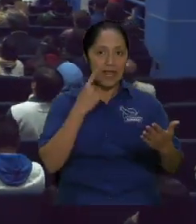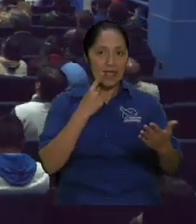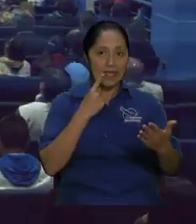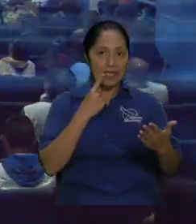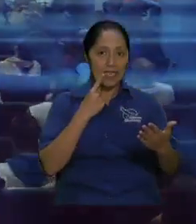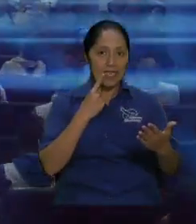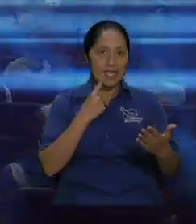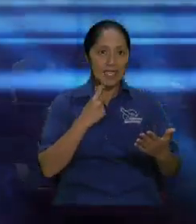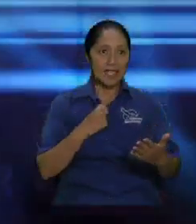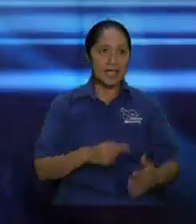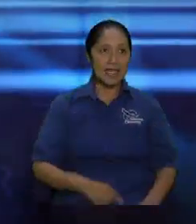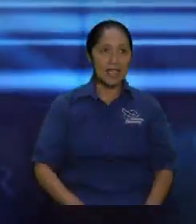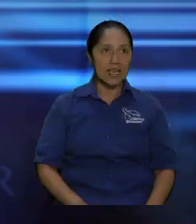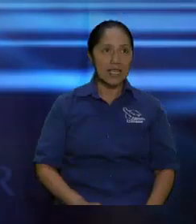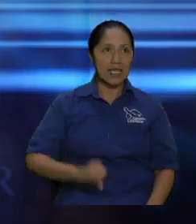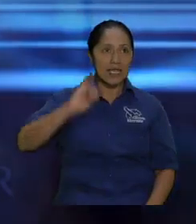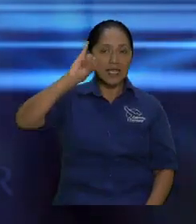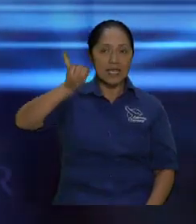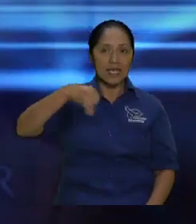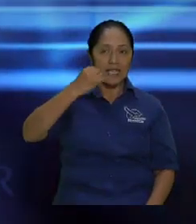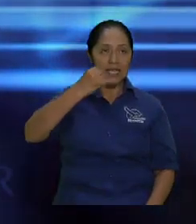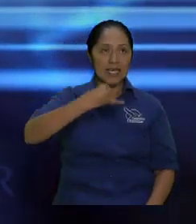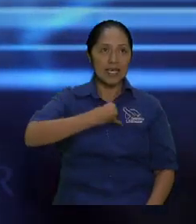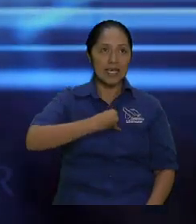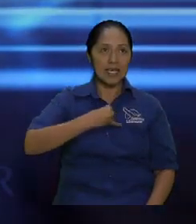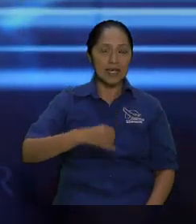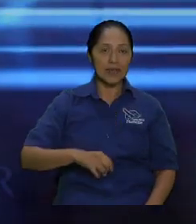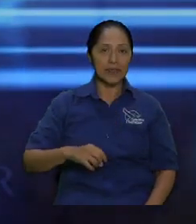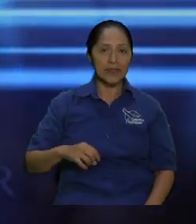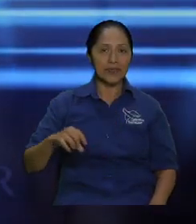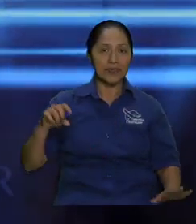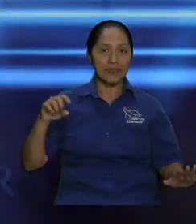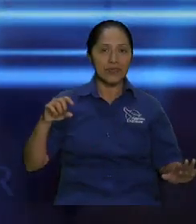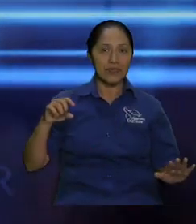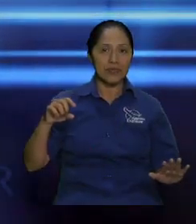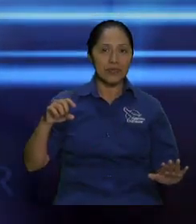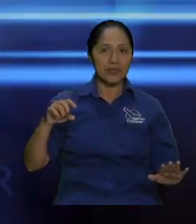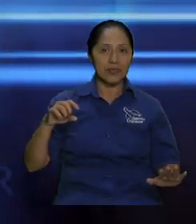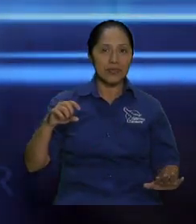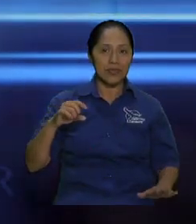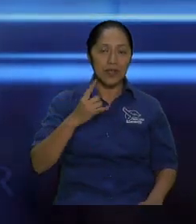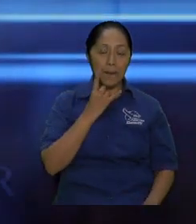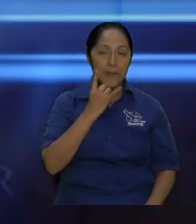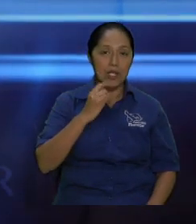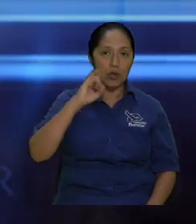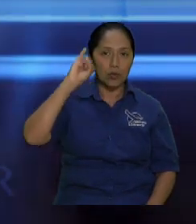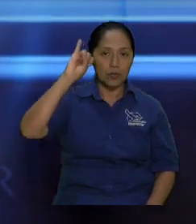apartado he atesorado las palabras de su boca más que mi comida